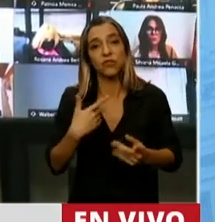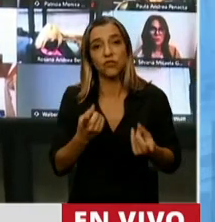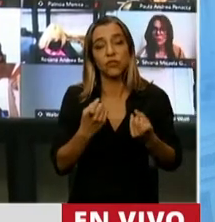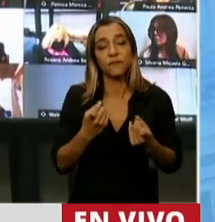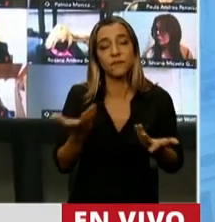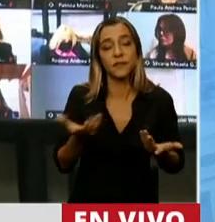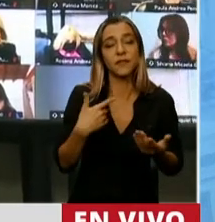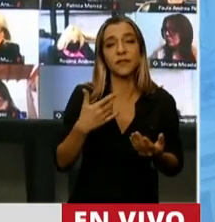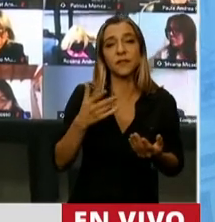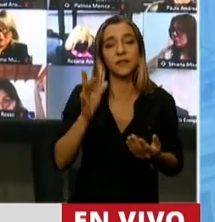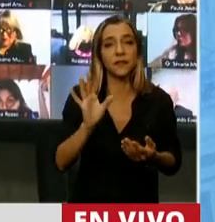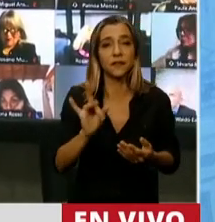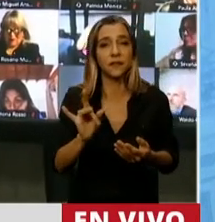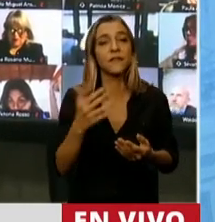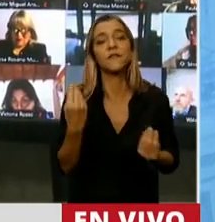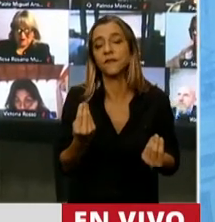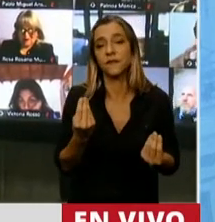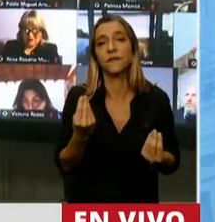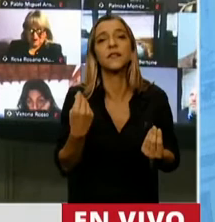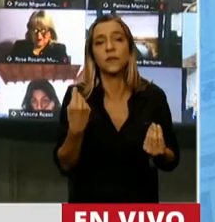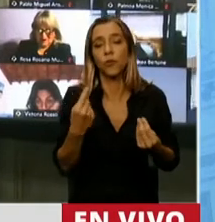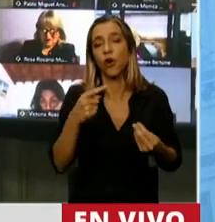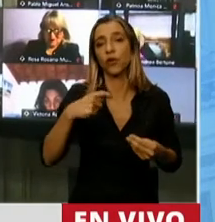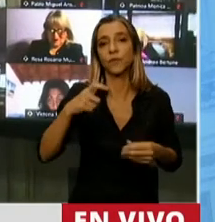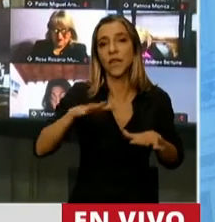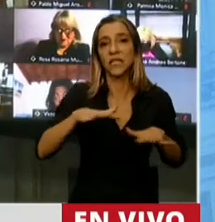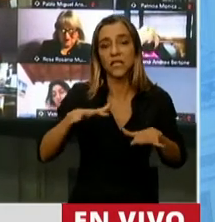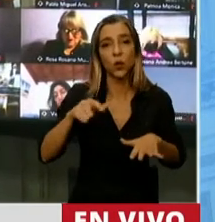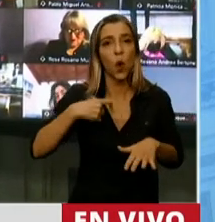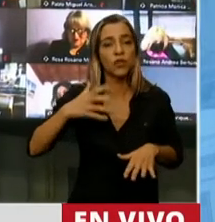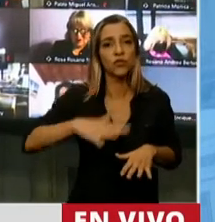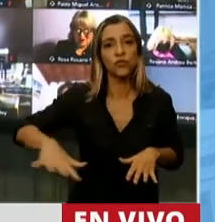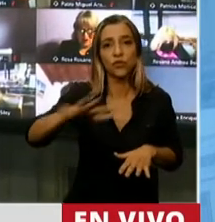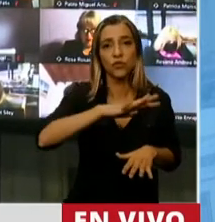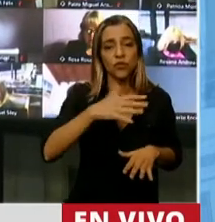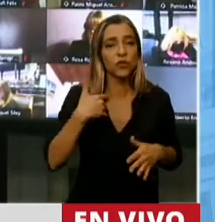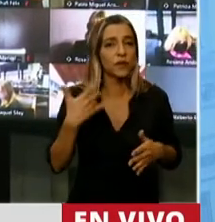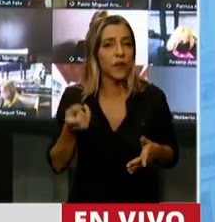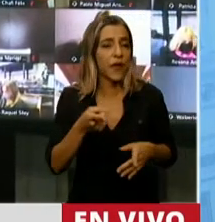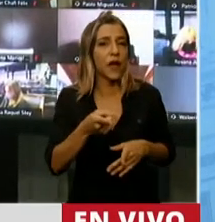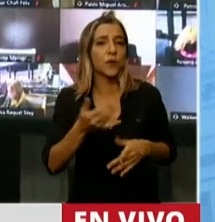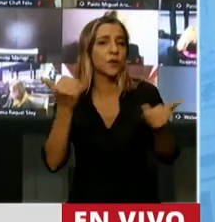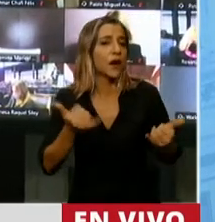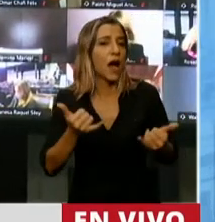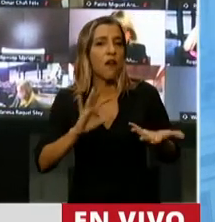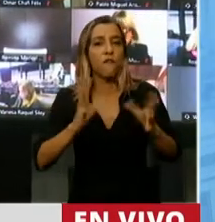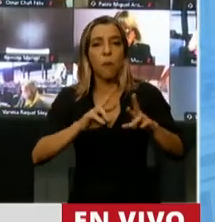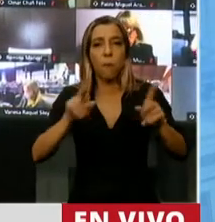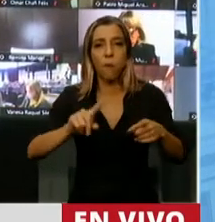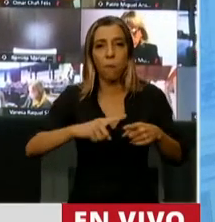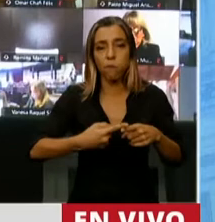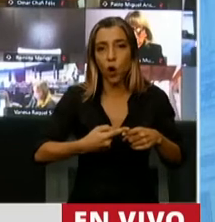tan difícil para nuestro pueblo impulsar una política de ingreso agresiva como la palanca principal